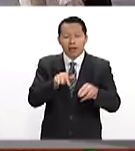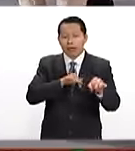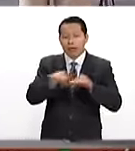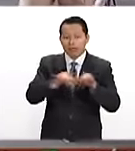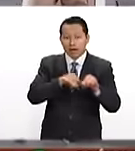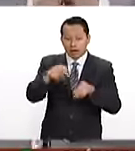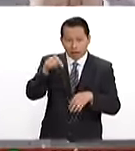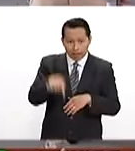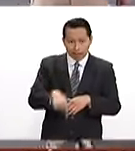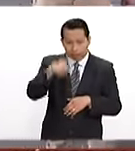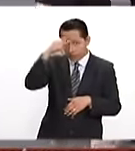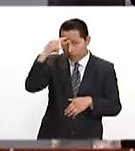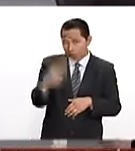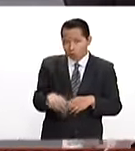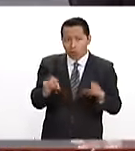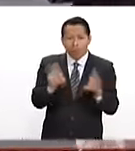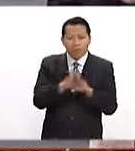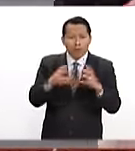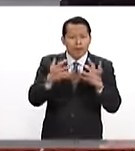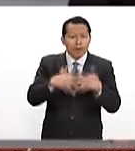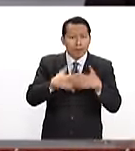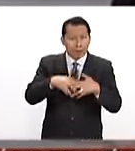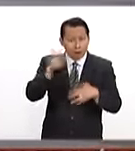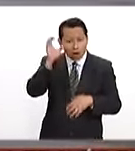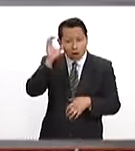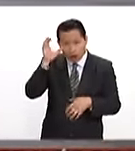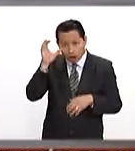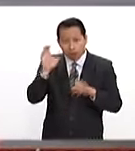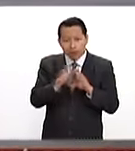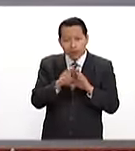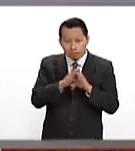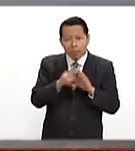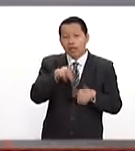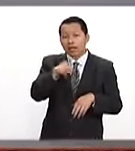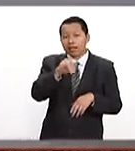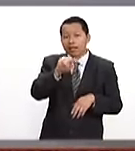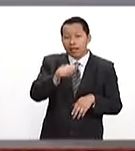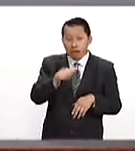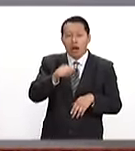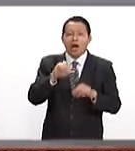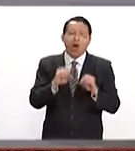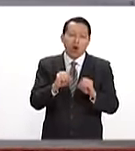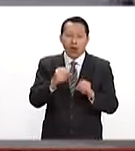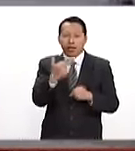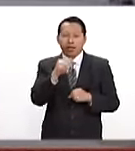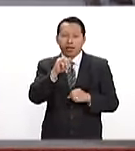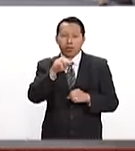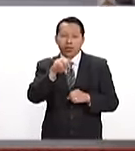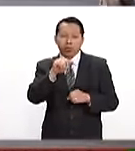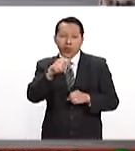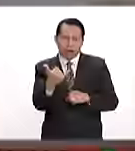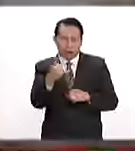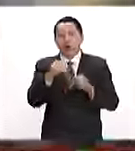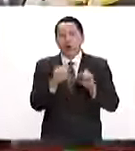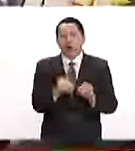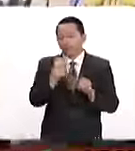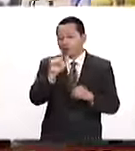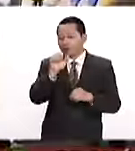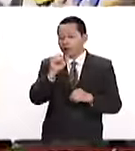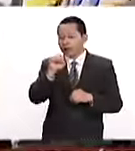en México como en las empresas coreanas como Kia Motors o Hyundai o Samsung o LG.